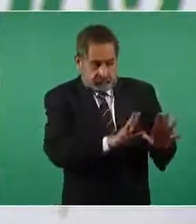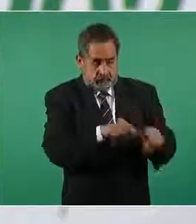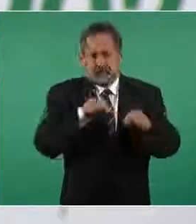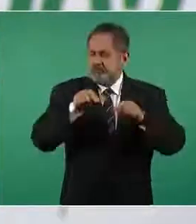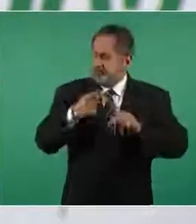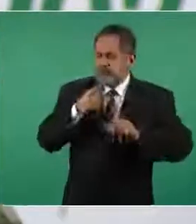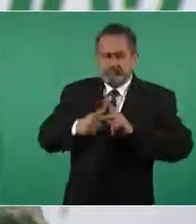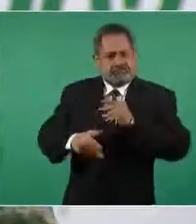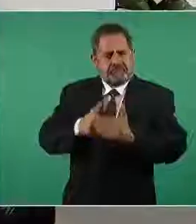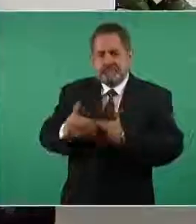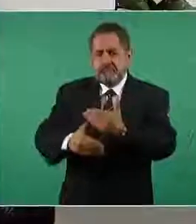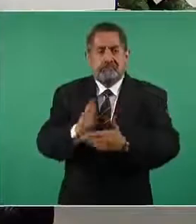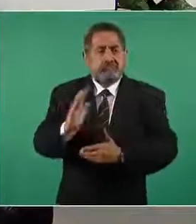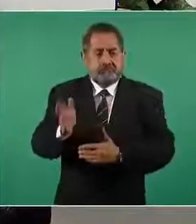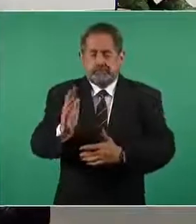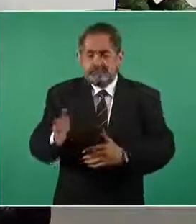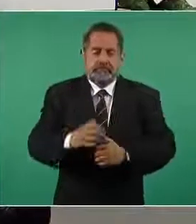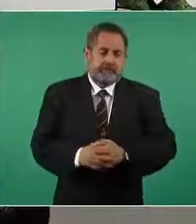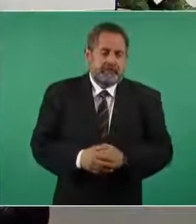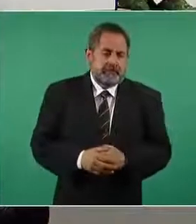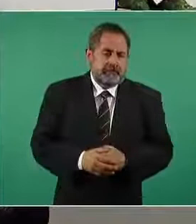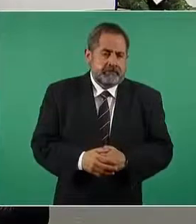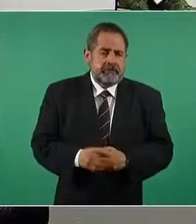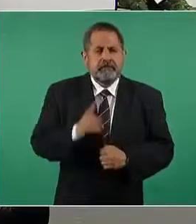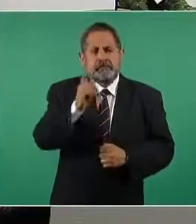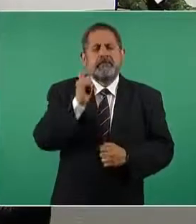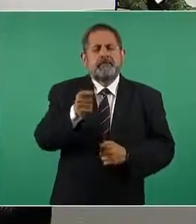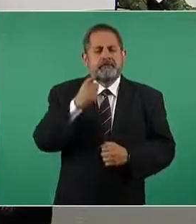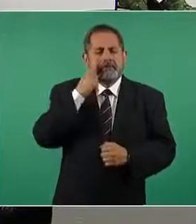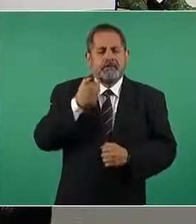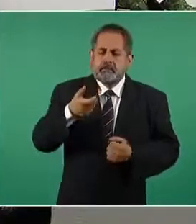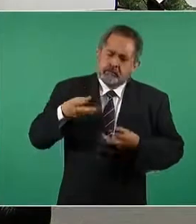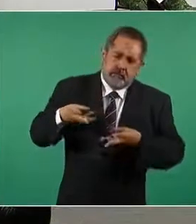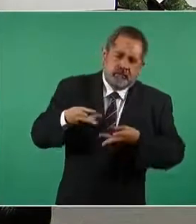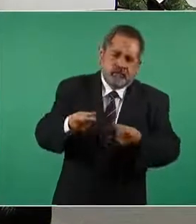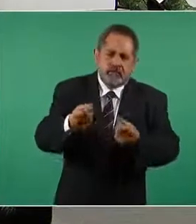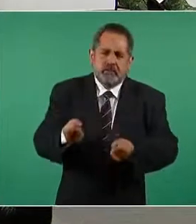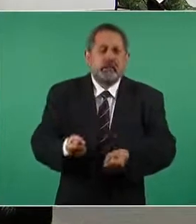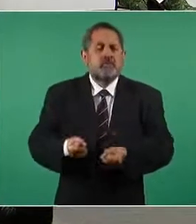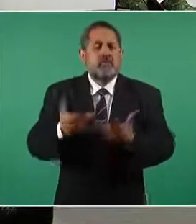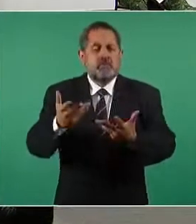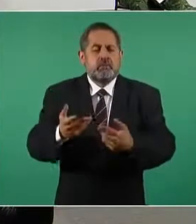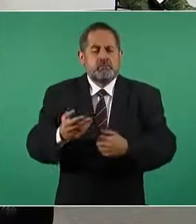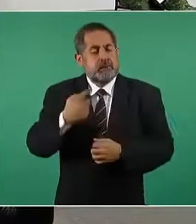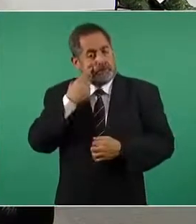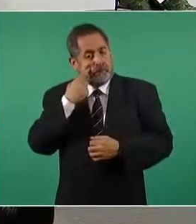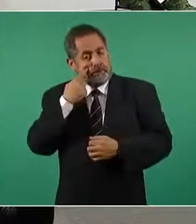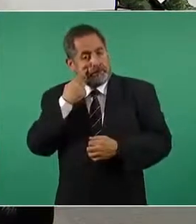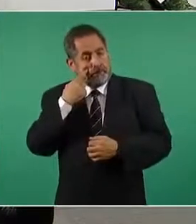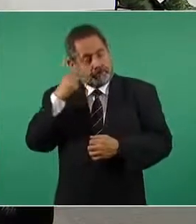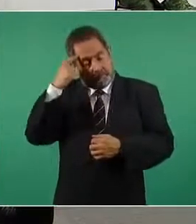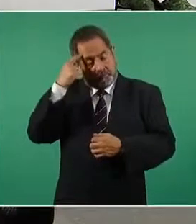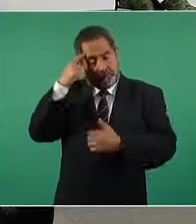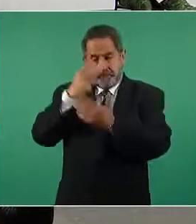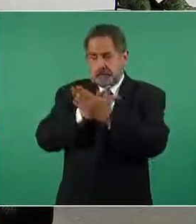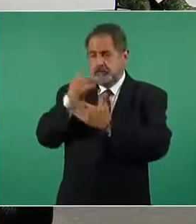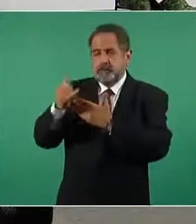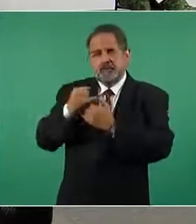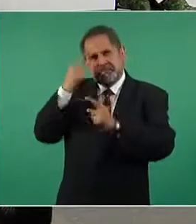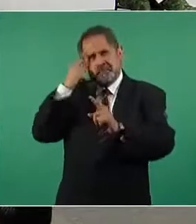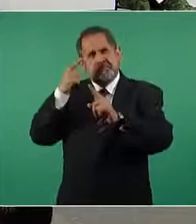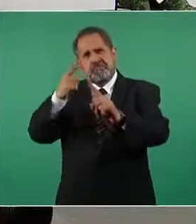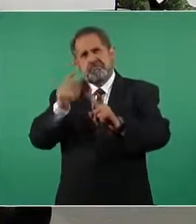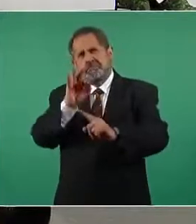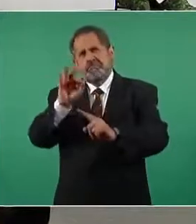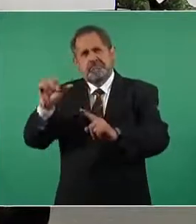instalaciones es importante hablar de la situación presupuestal el presupuesto del proyecto de inversión del aeropuerto internacional